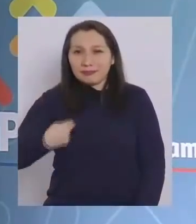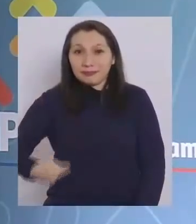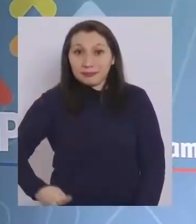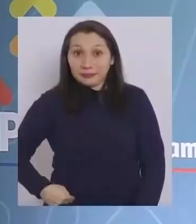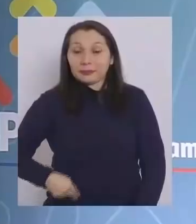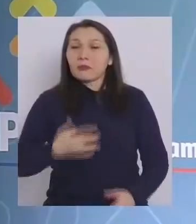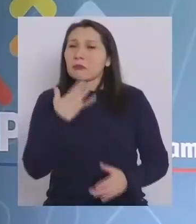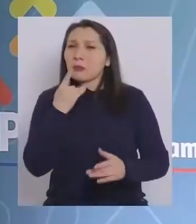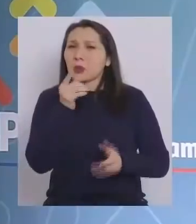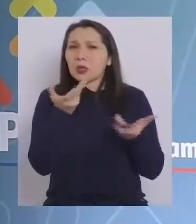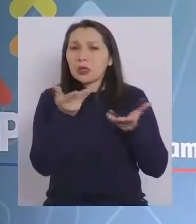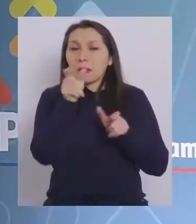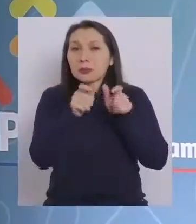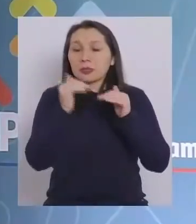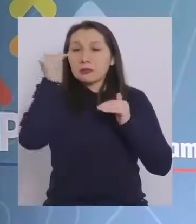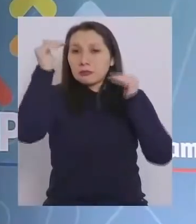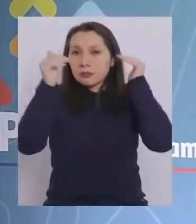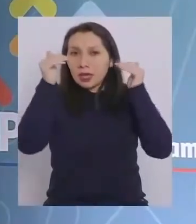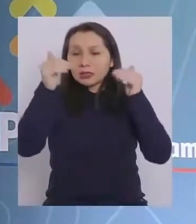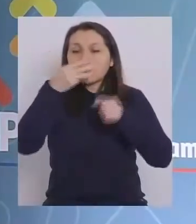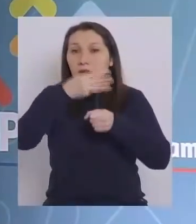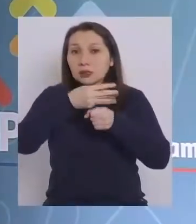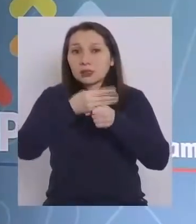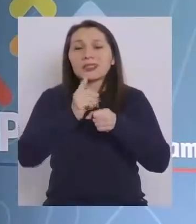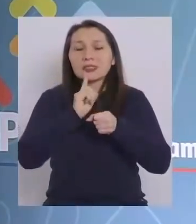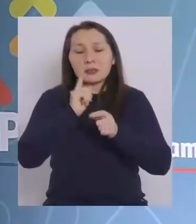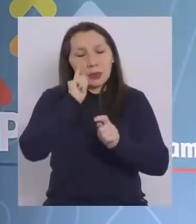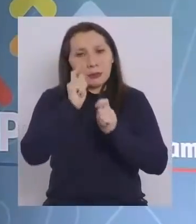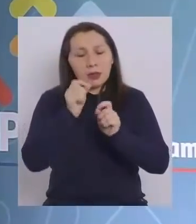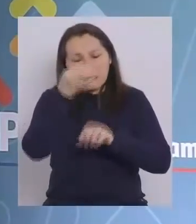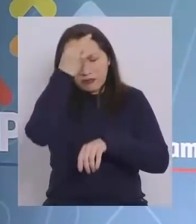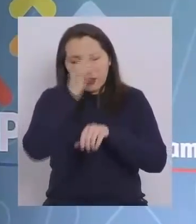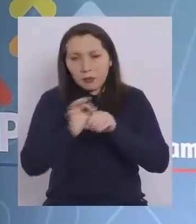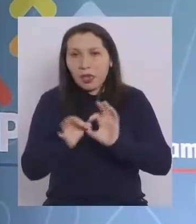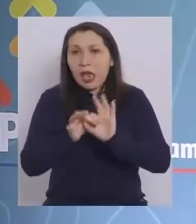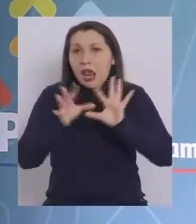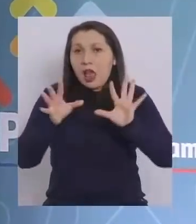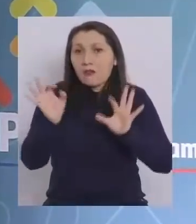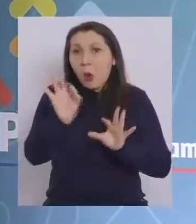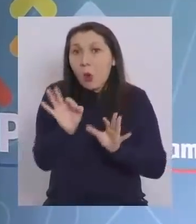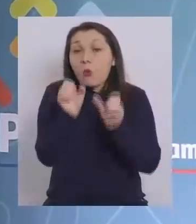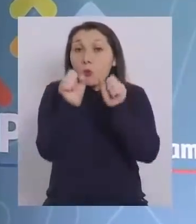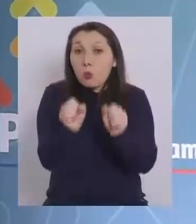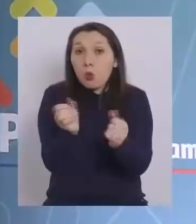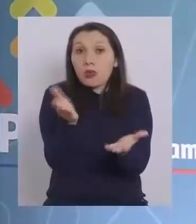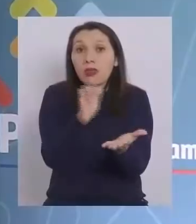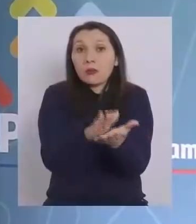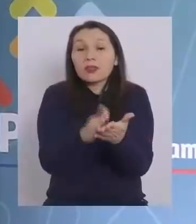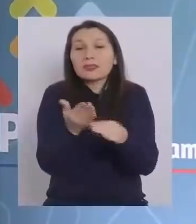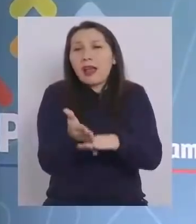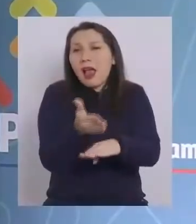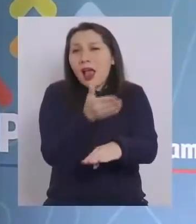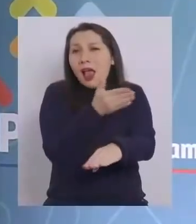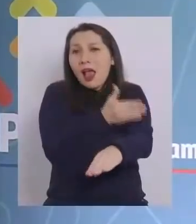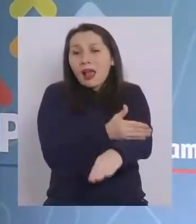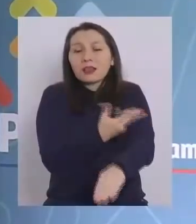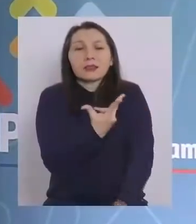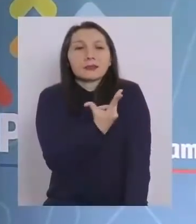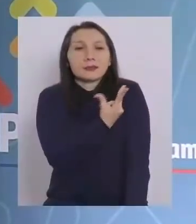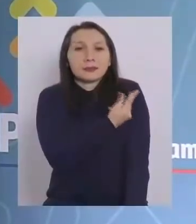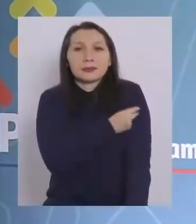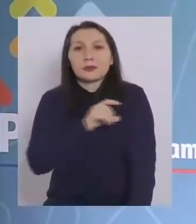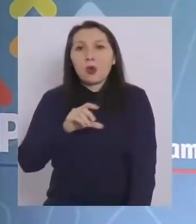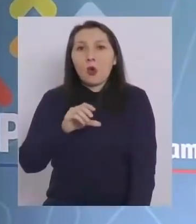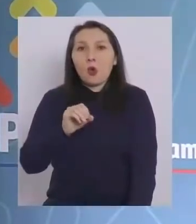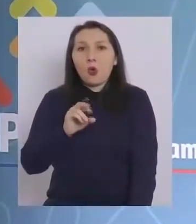Sinovac porque las personas mayores, quienes tienen mayor riesgo de enfermar gravemente o de morir, son quienes se han vacunado con CoronaVac y